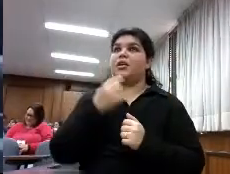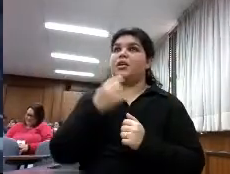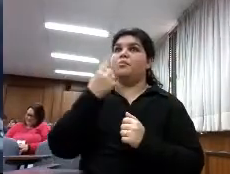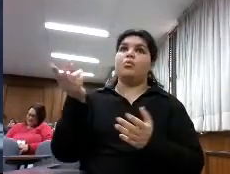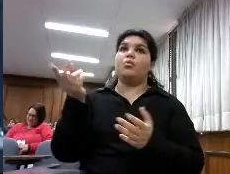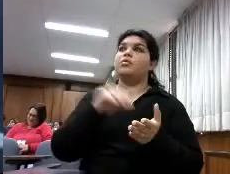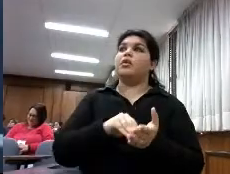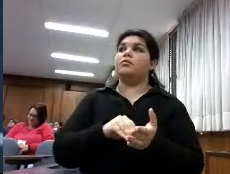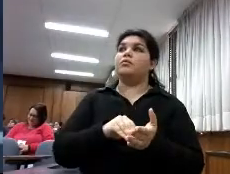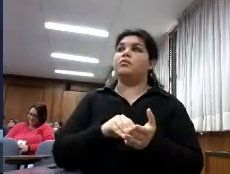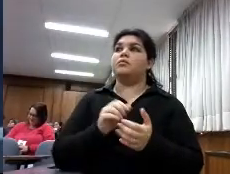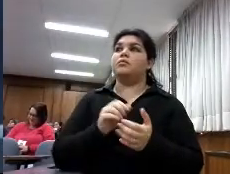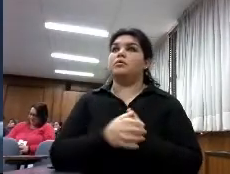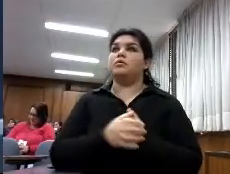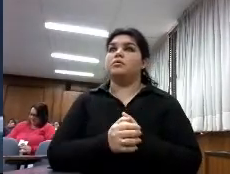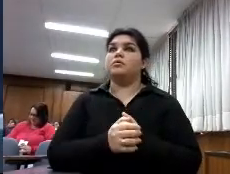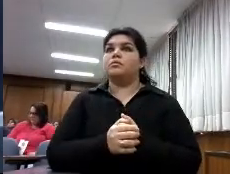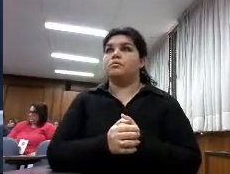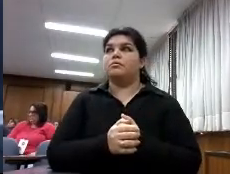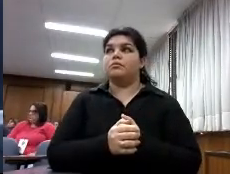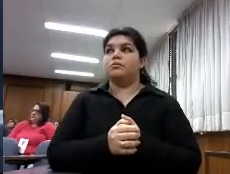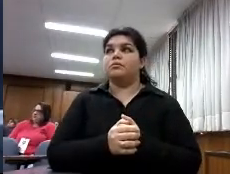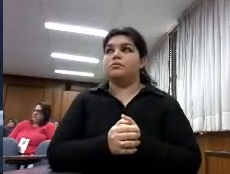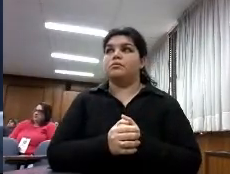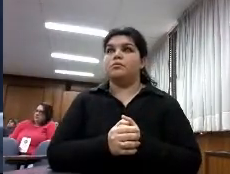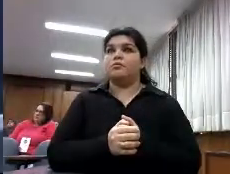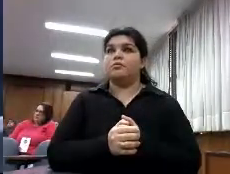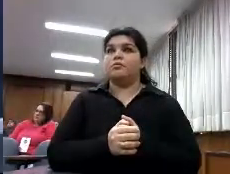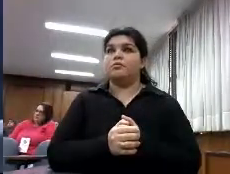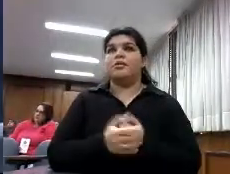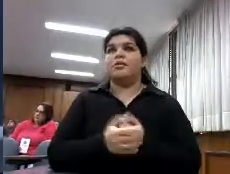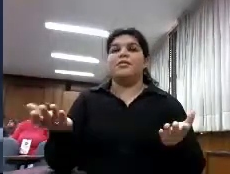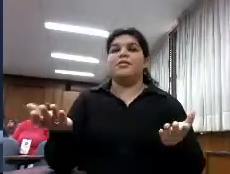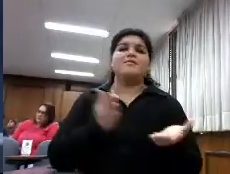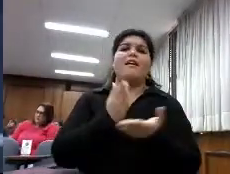si no nos vamos a un break allá siempre Verónica